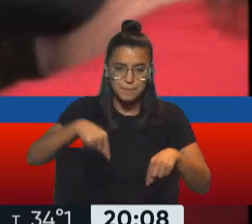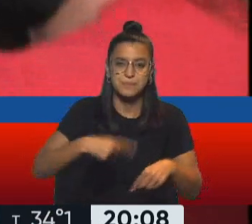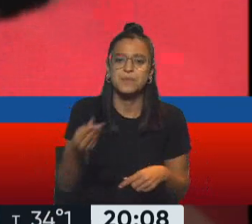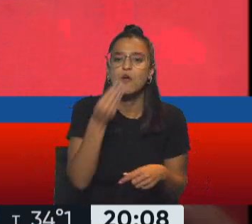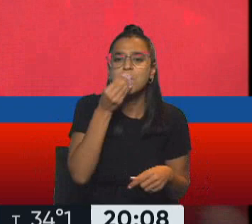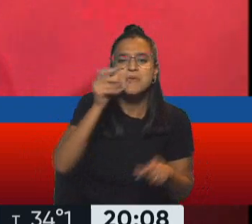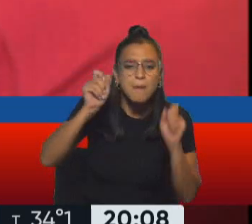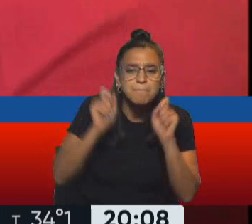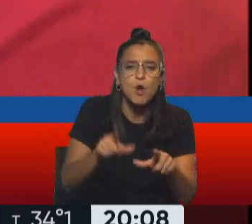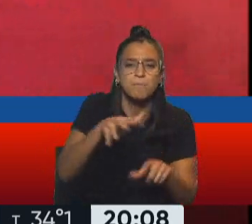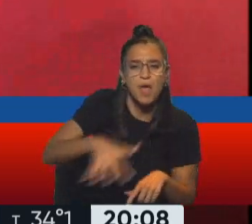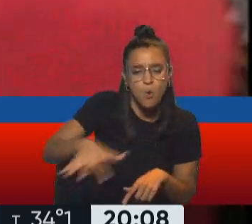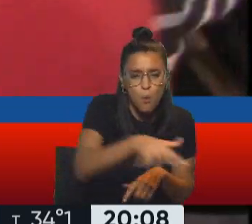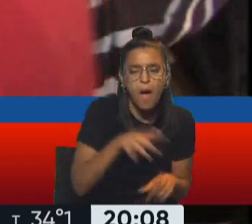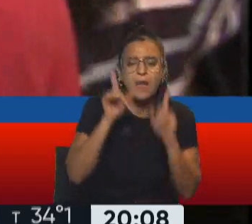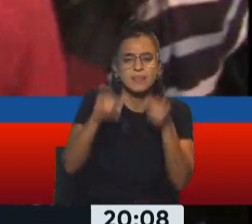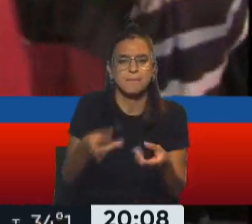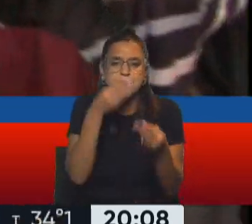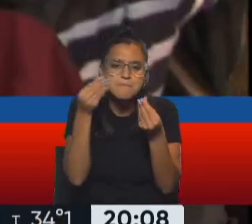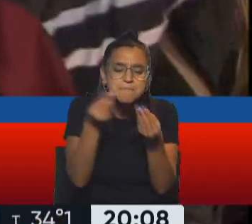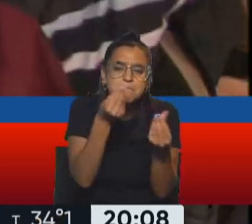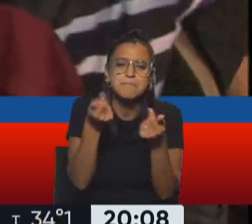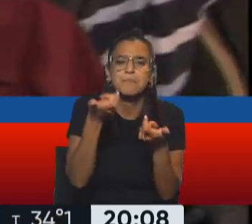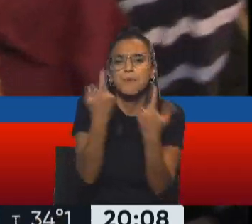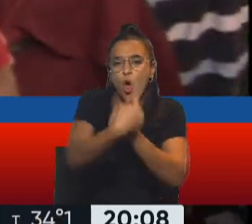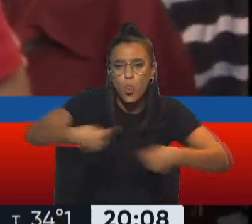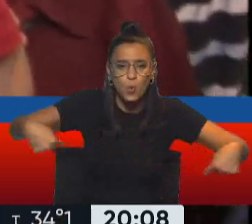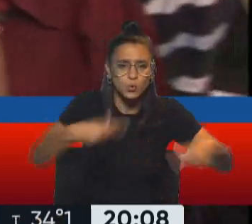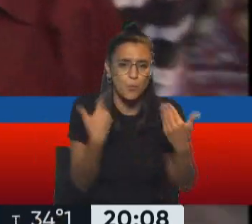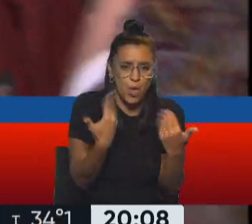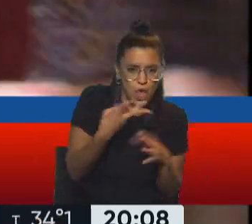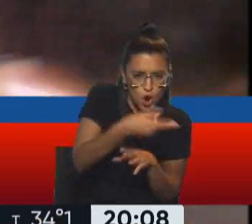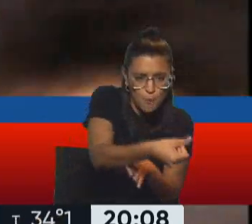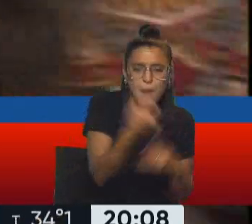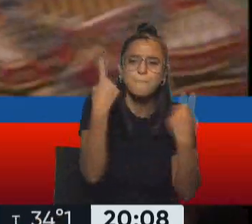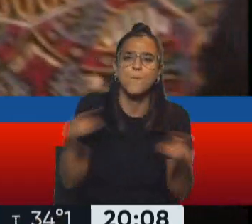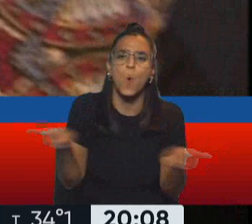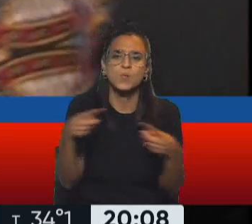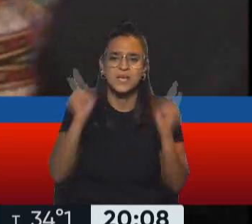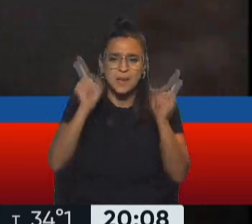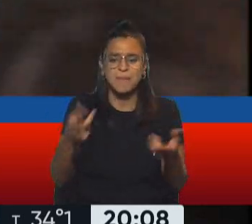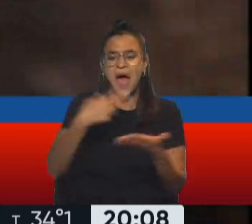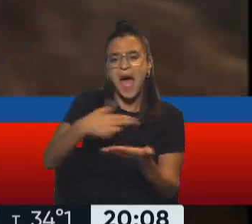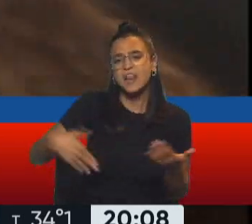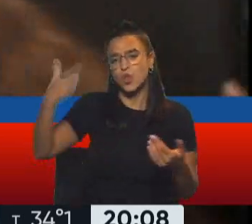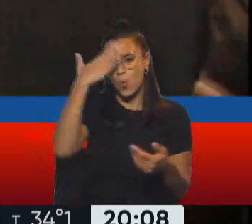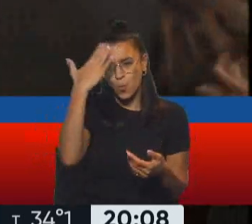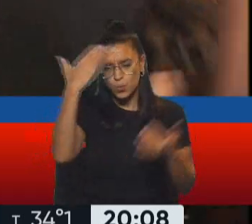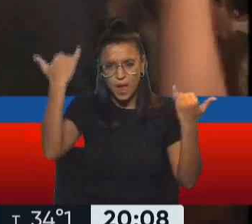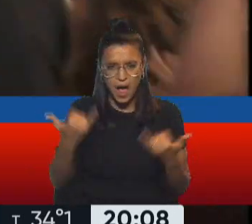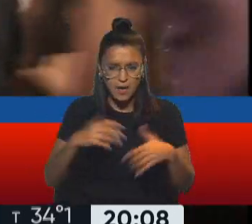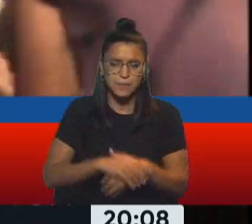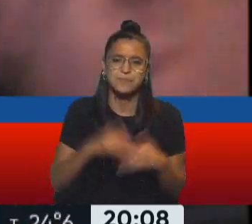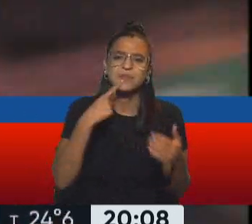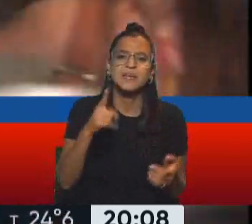platos típicos, degustaciones, productos regionales también que se pueden comprar y toda la música, el arte y la cultura. Ahora, Juan Diego